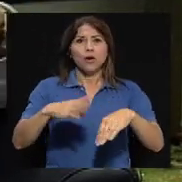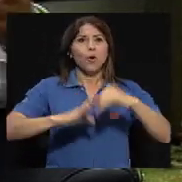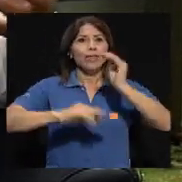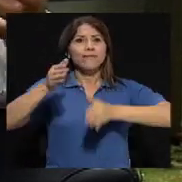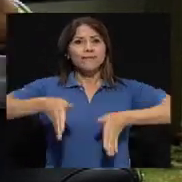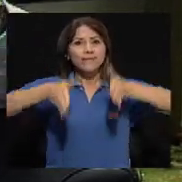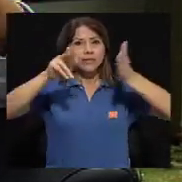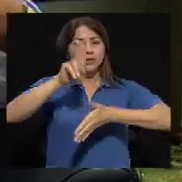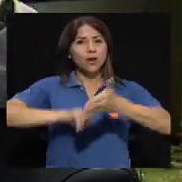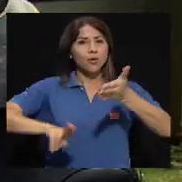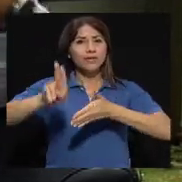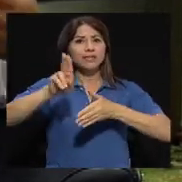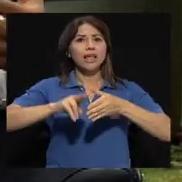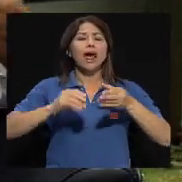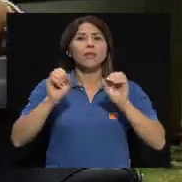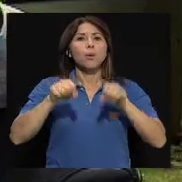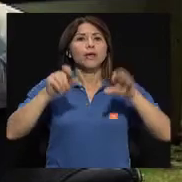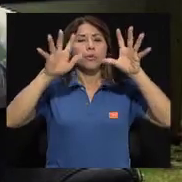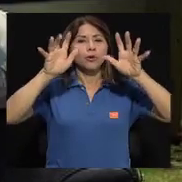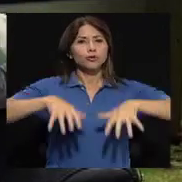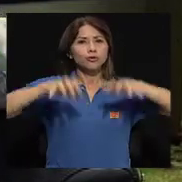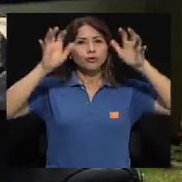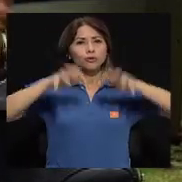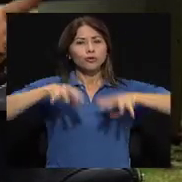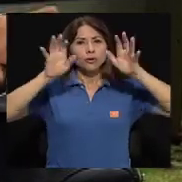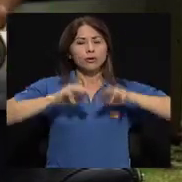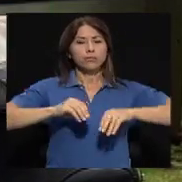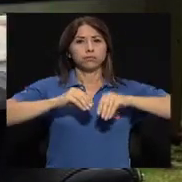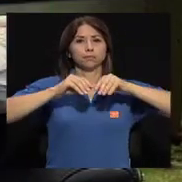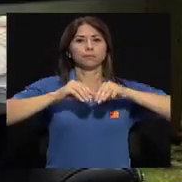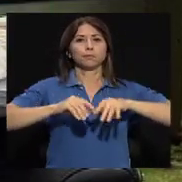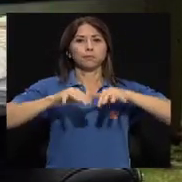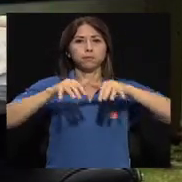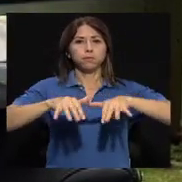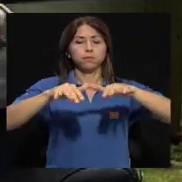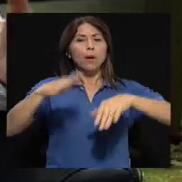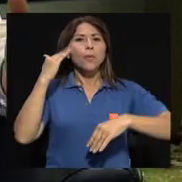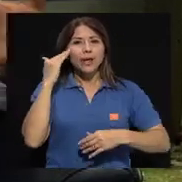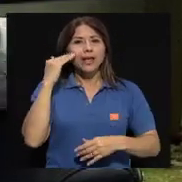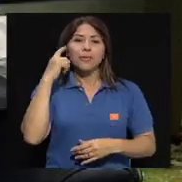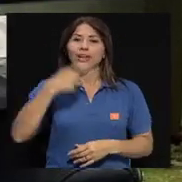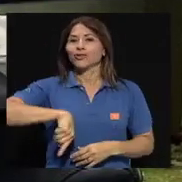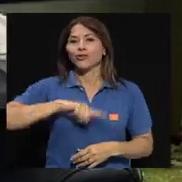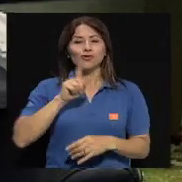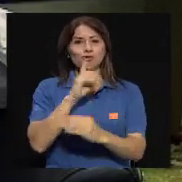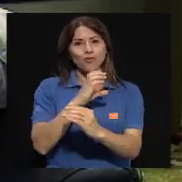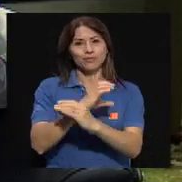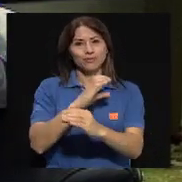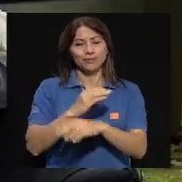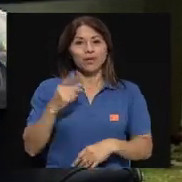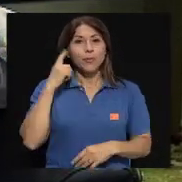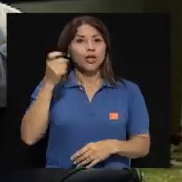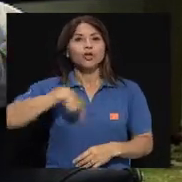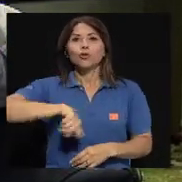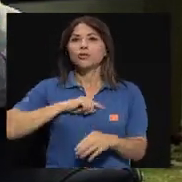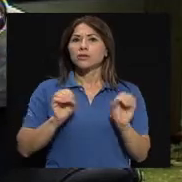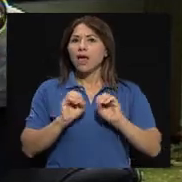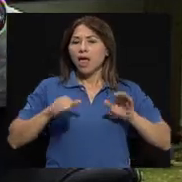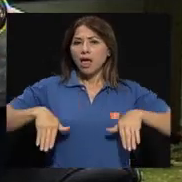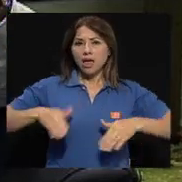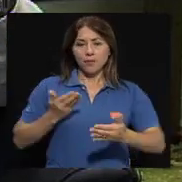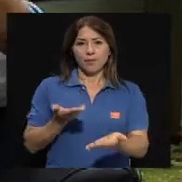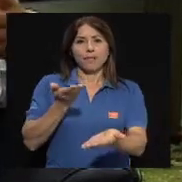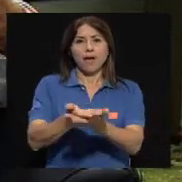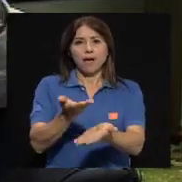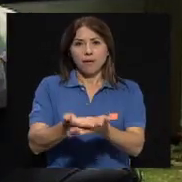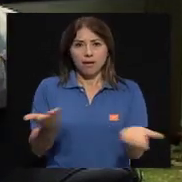enteras, entonces, ¿por qué?, por el descuido, por ser reactivos y no propositivos, en eso hay que ser, no